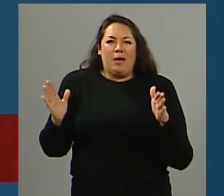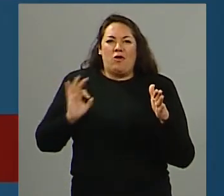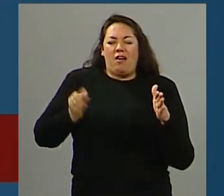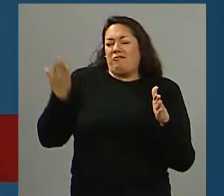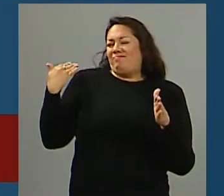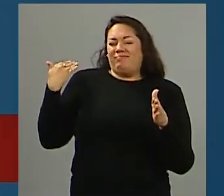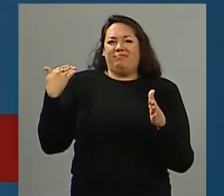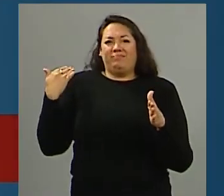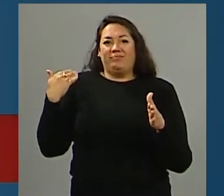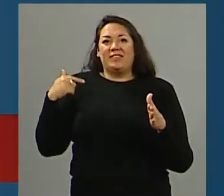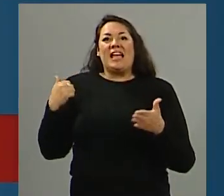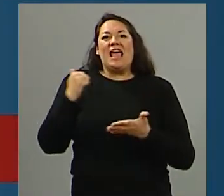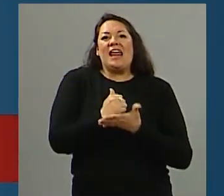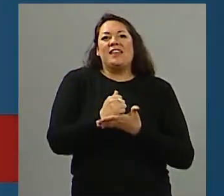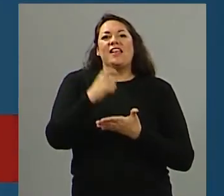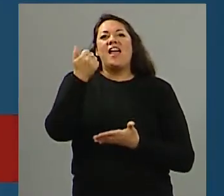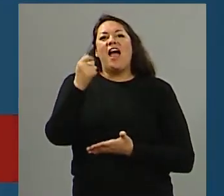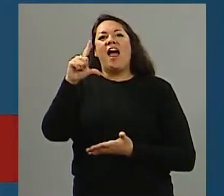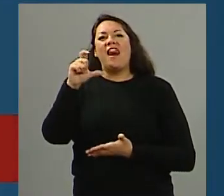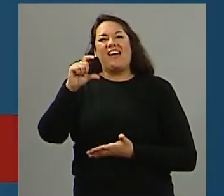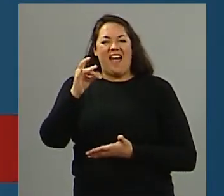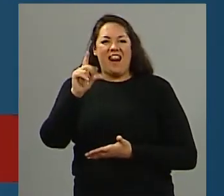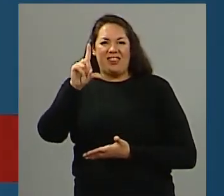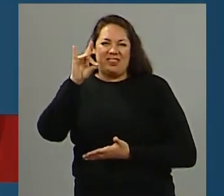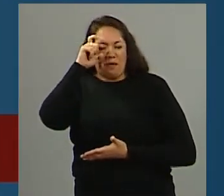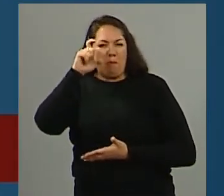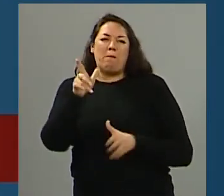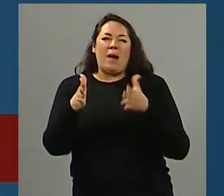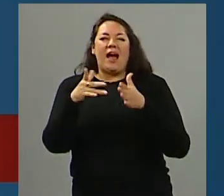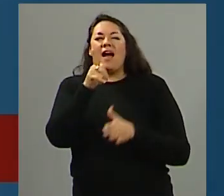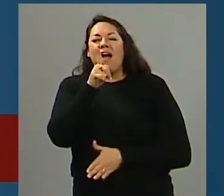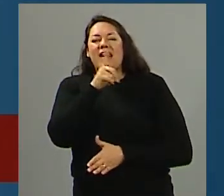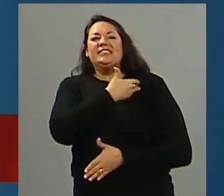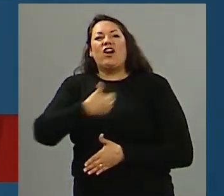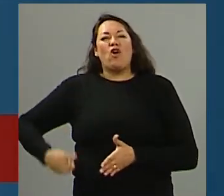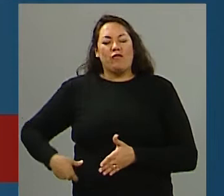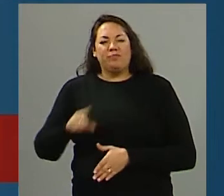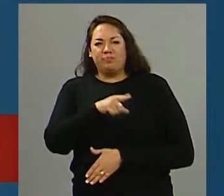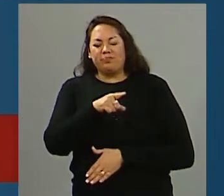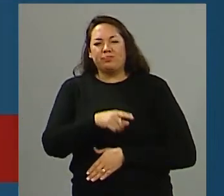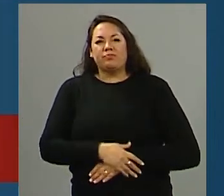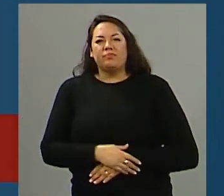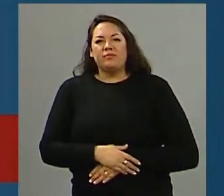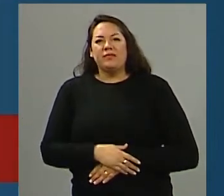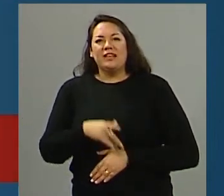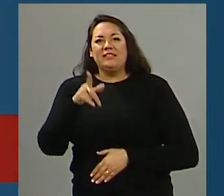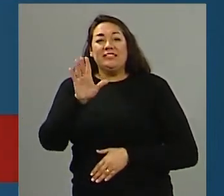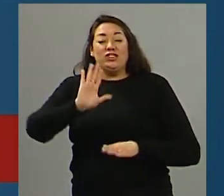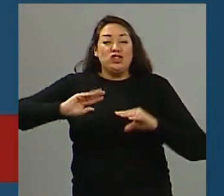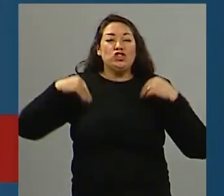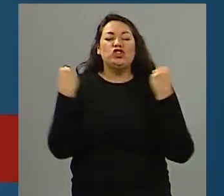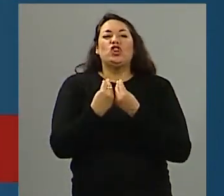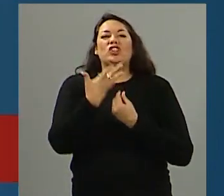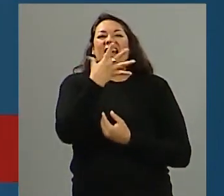años atrás, como alcalde. Él contaba que la policía de la ciudad de Nueva York desbarató más de 500